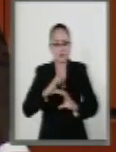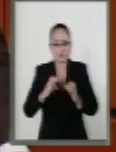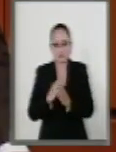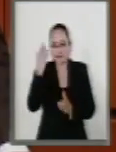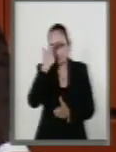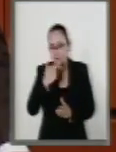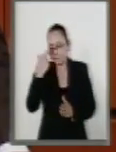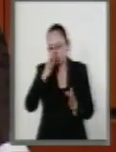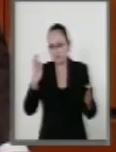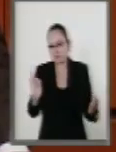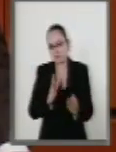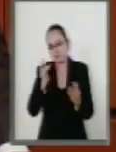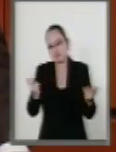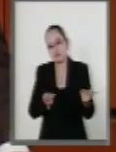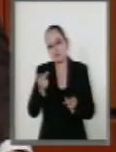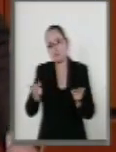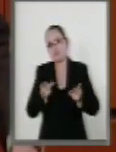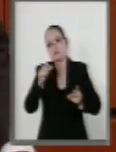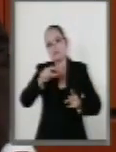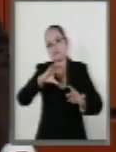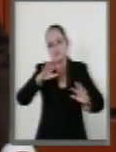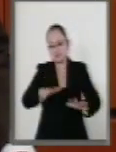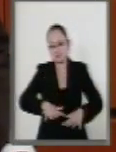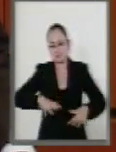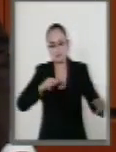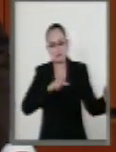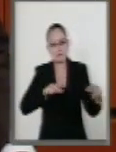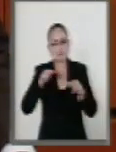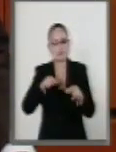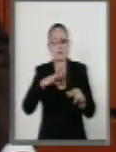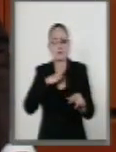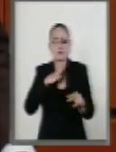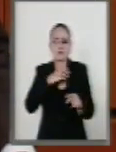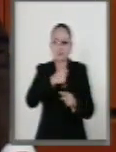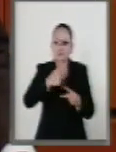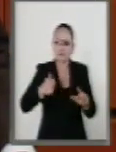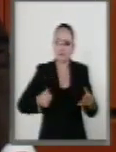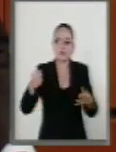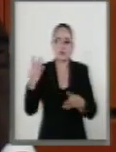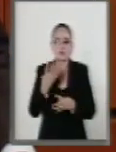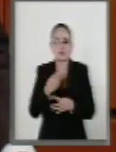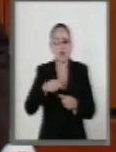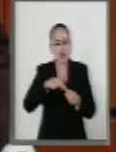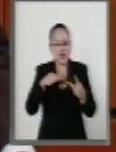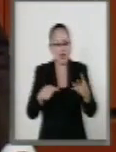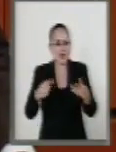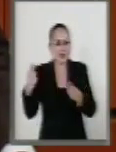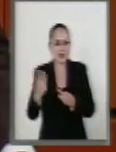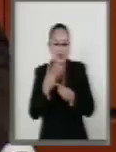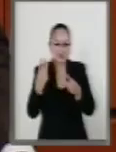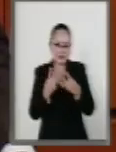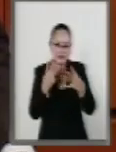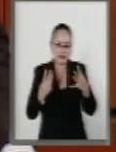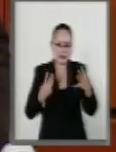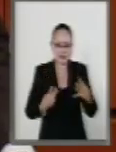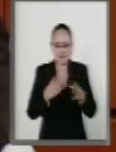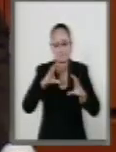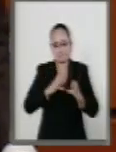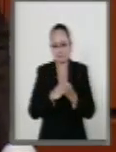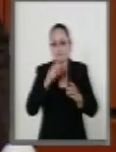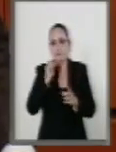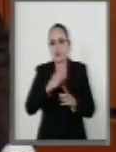y compareció a cada una de las personas integrantes de las cuatro ternas para comisionados de la Comisión Reguladora de Energía